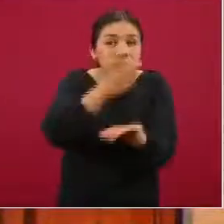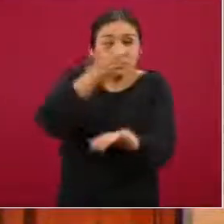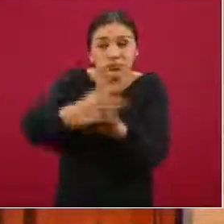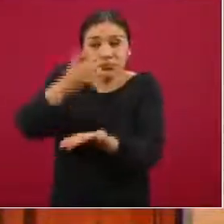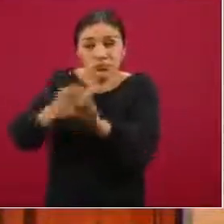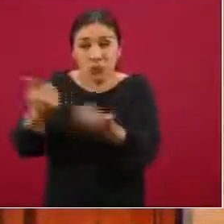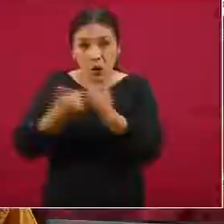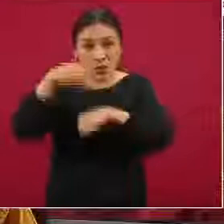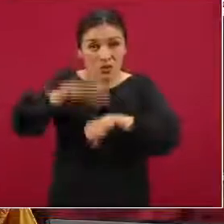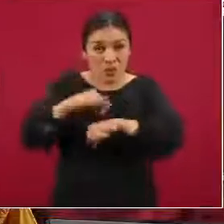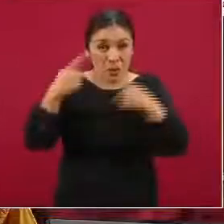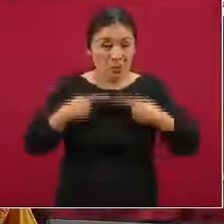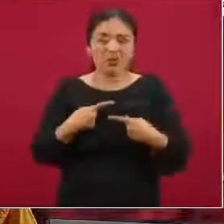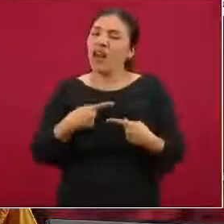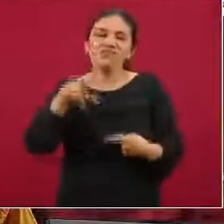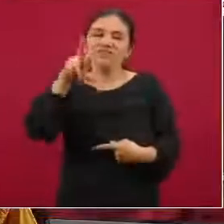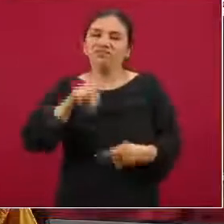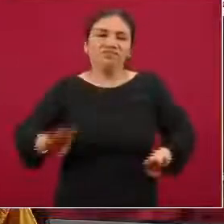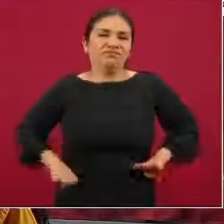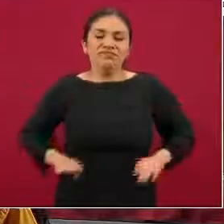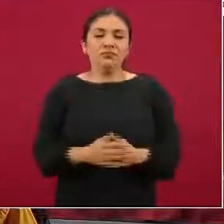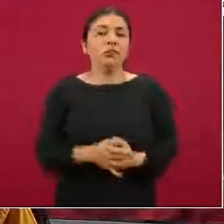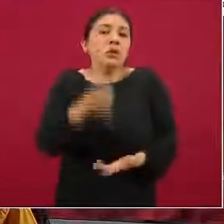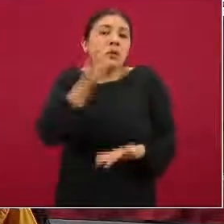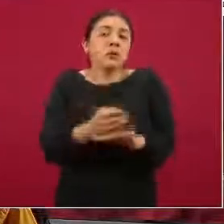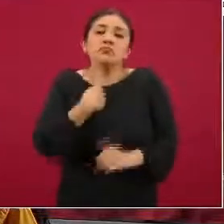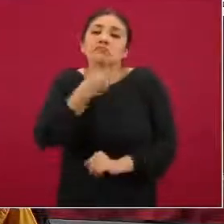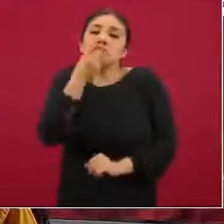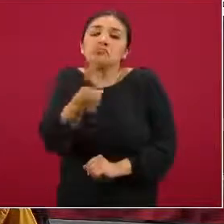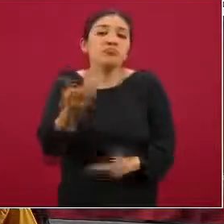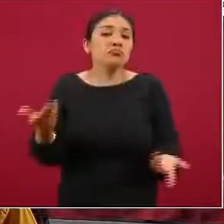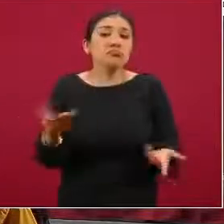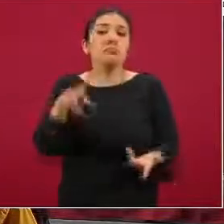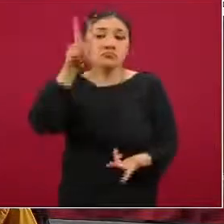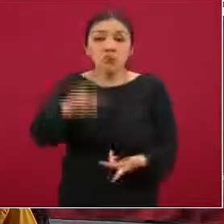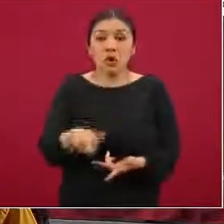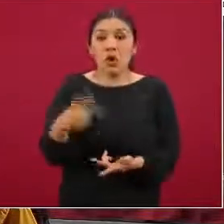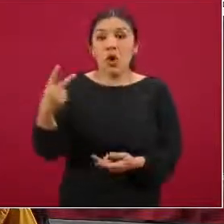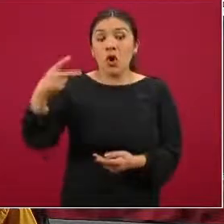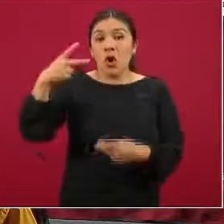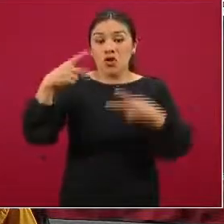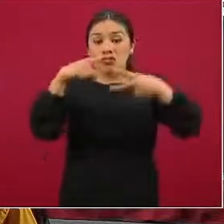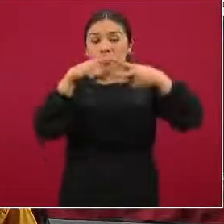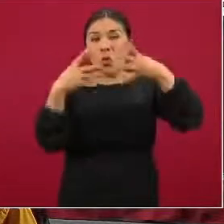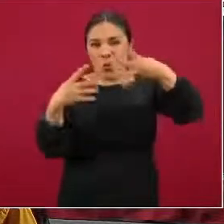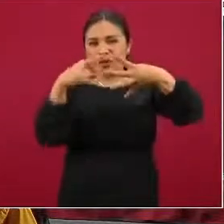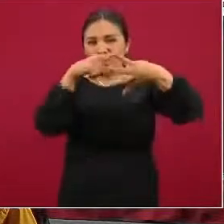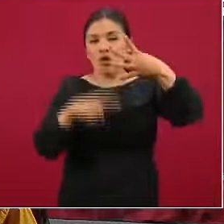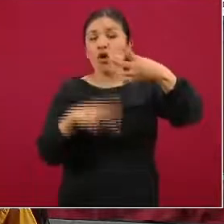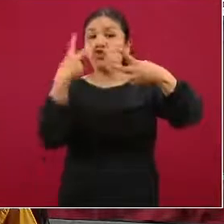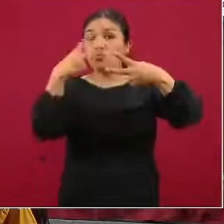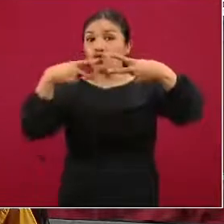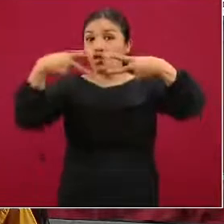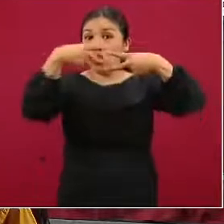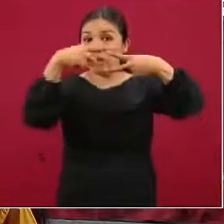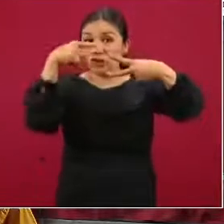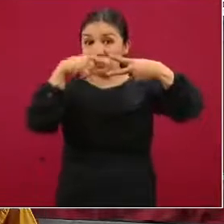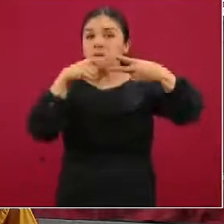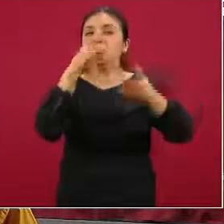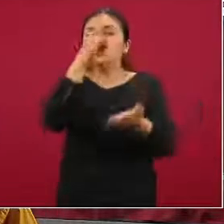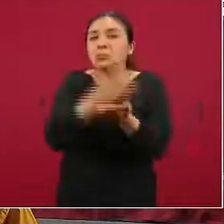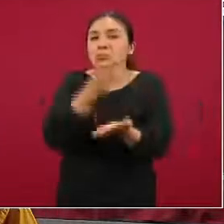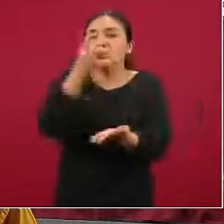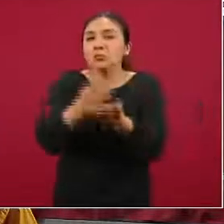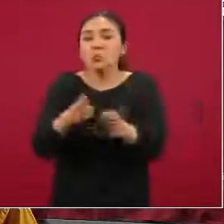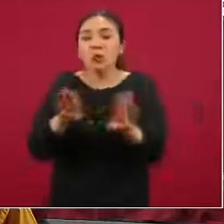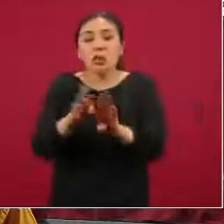clínico de un paciente. Y terminamos solamente diciendo que precisamente estas dos primeras pruebas, dado que lo que van a identificar